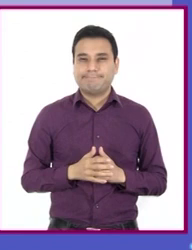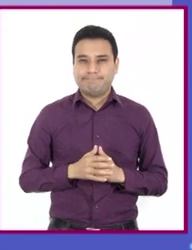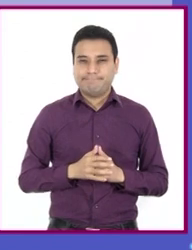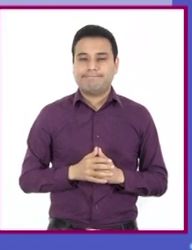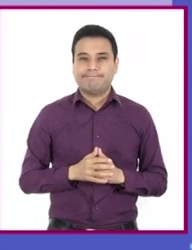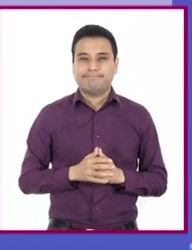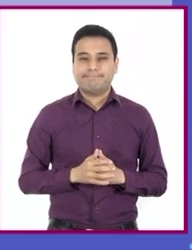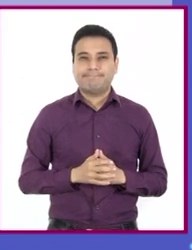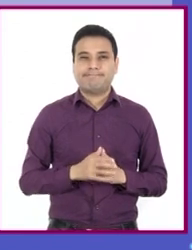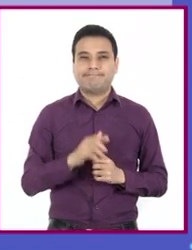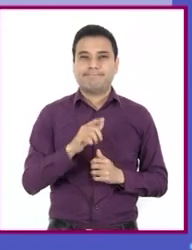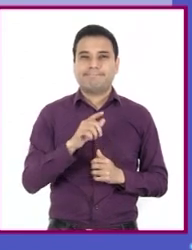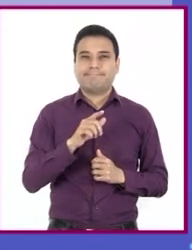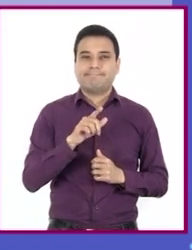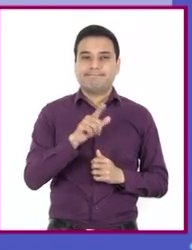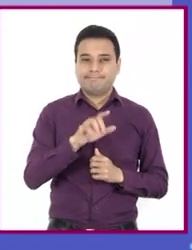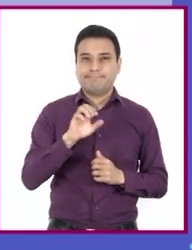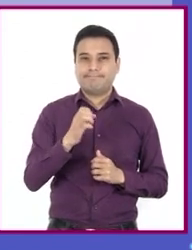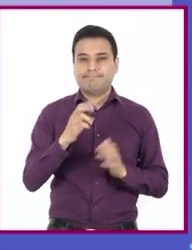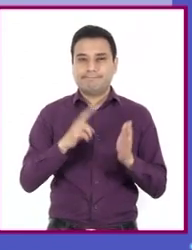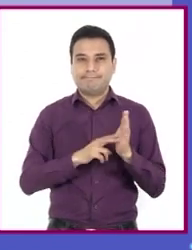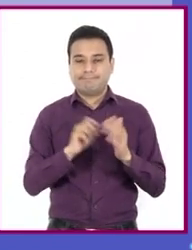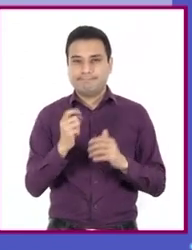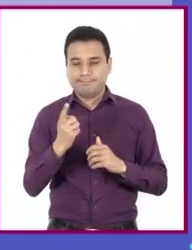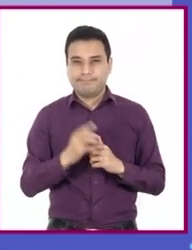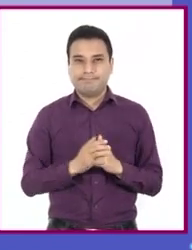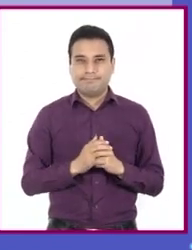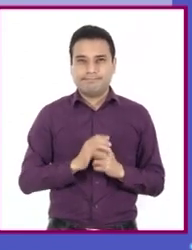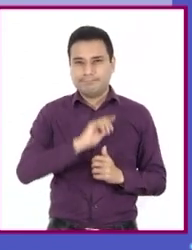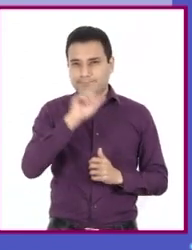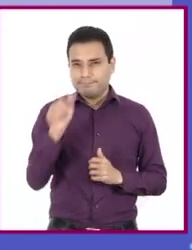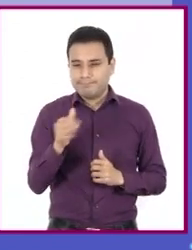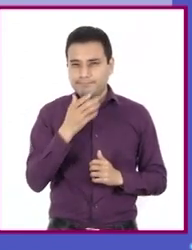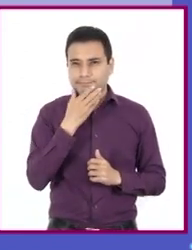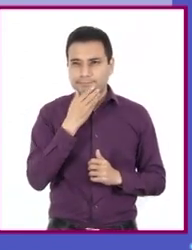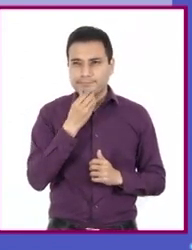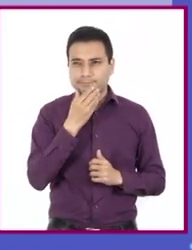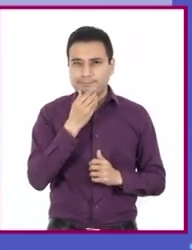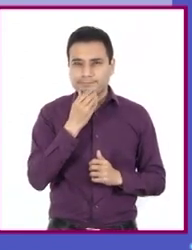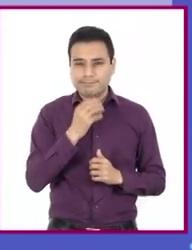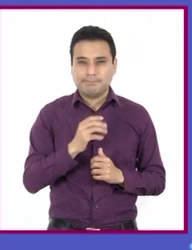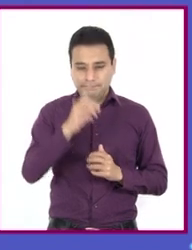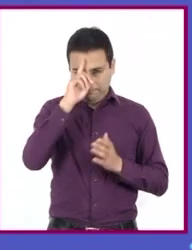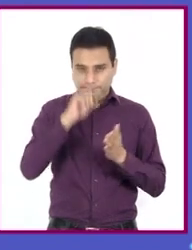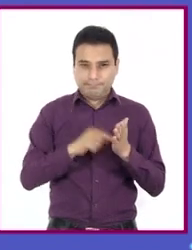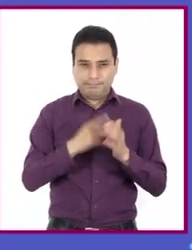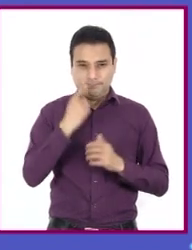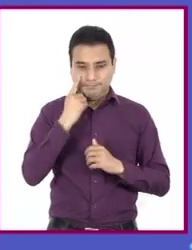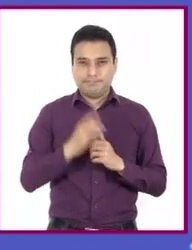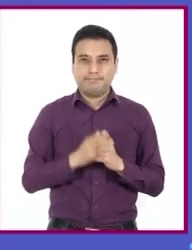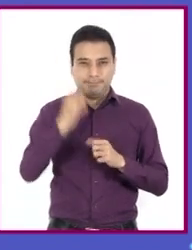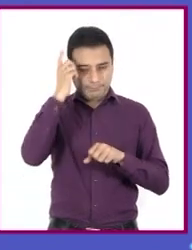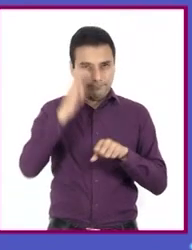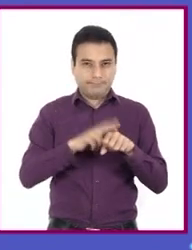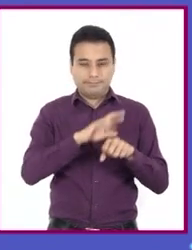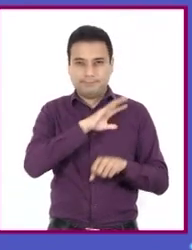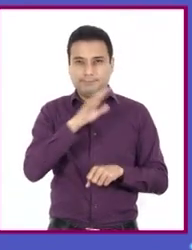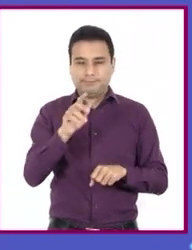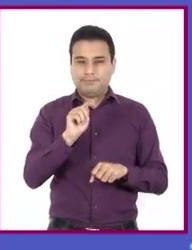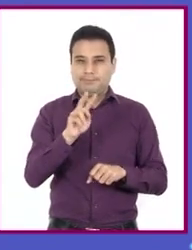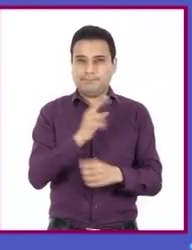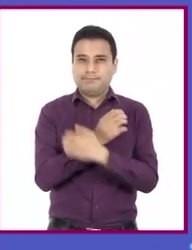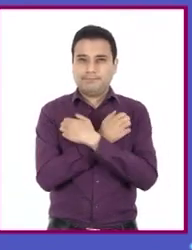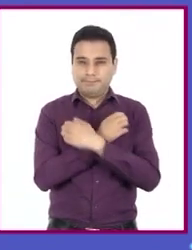puedo terminar. De los otros datos me acuerdo bien del orden. Profesora, quedaría así. Dirección General de Televisión